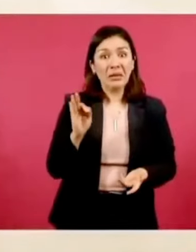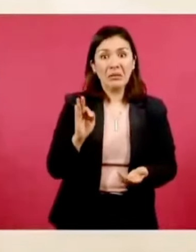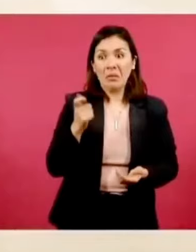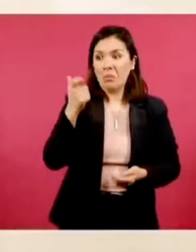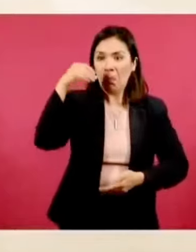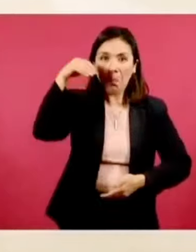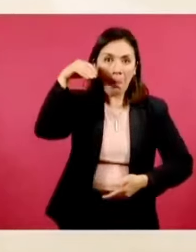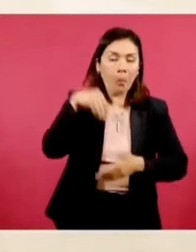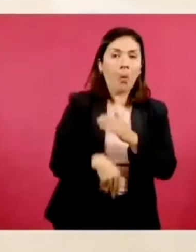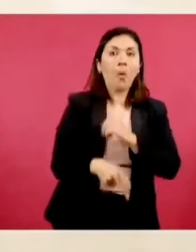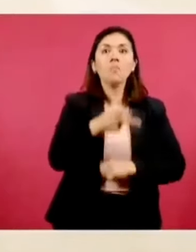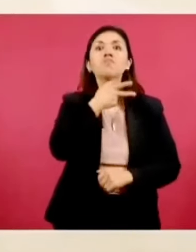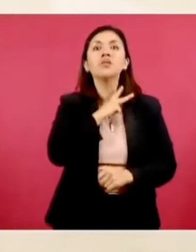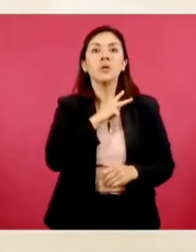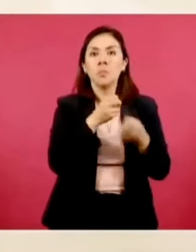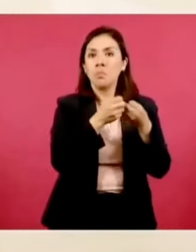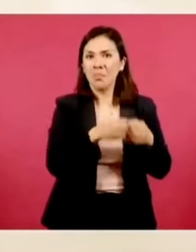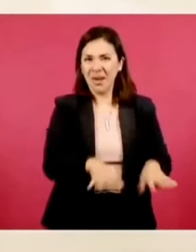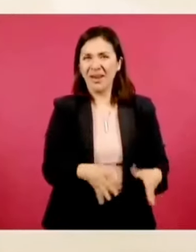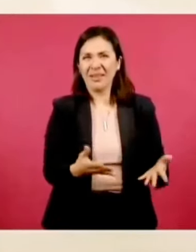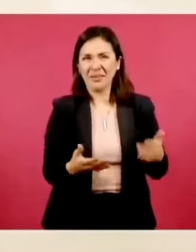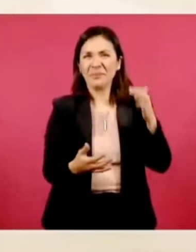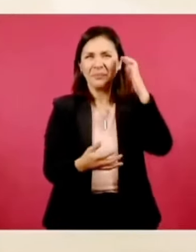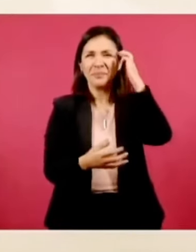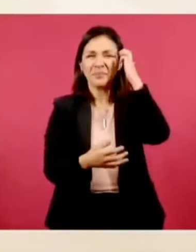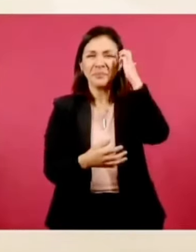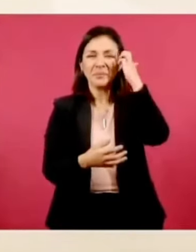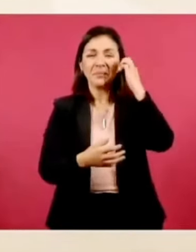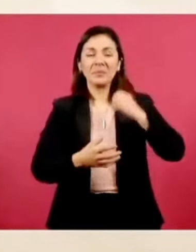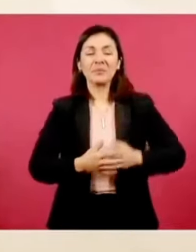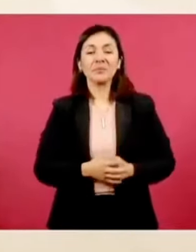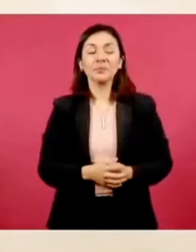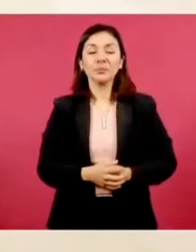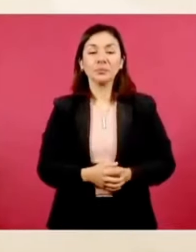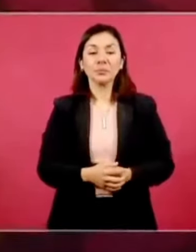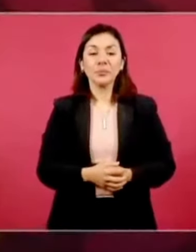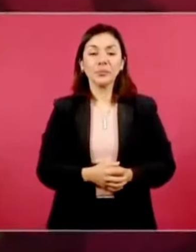el precio.